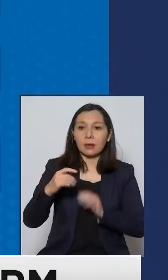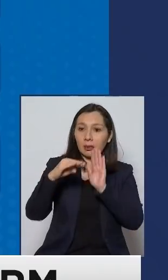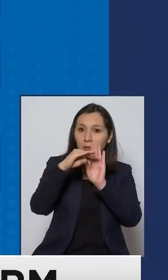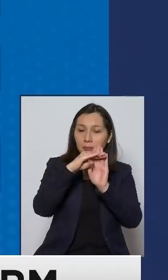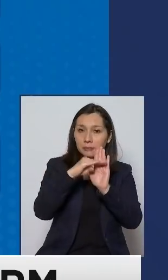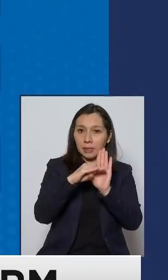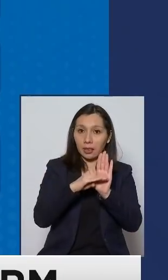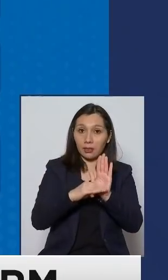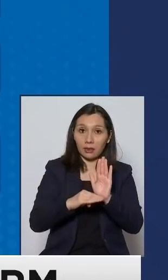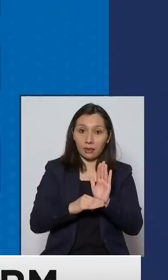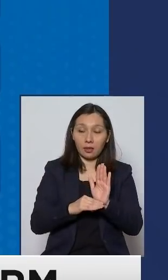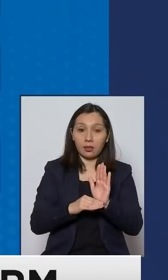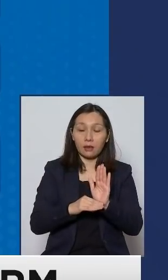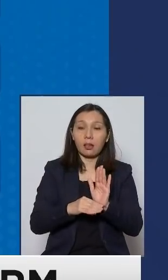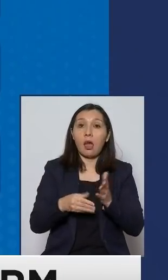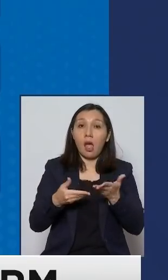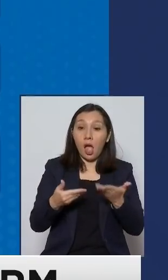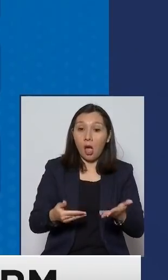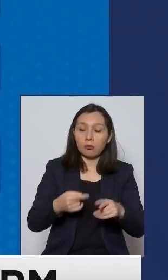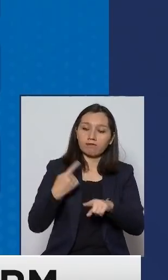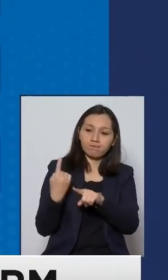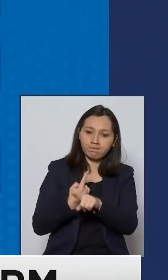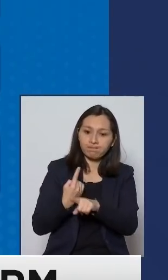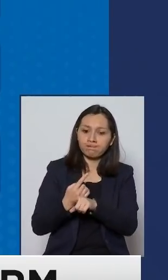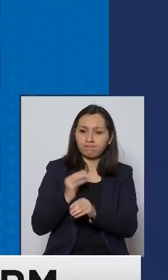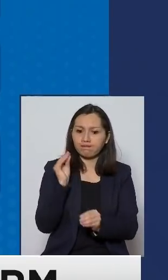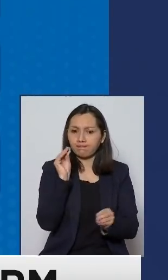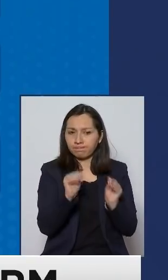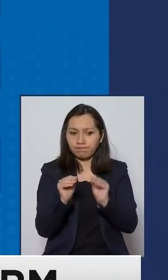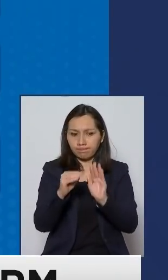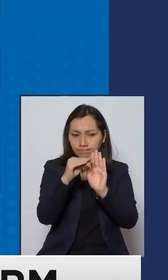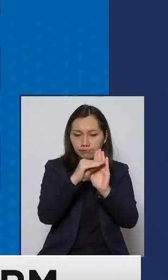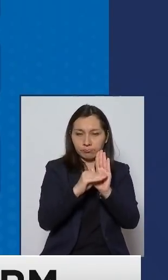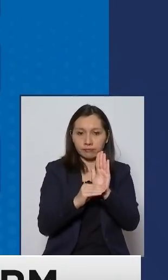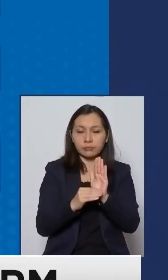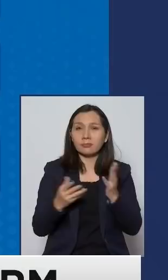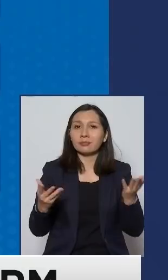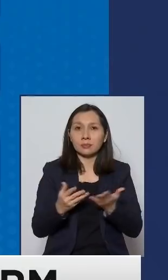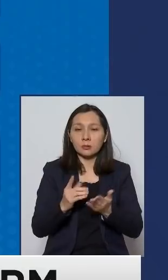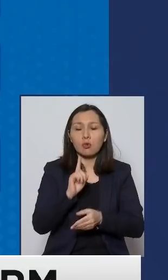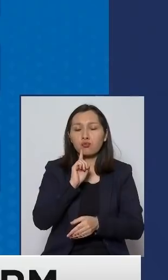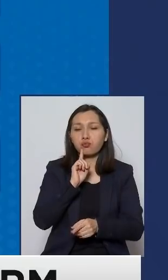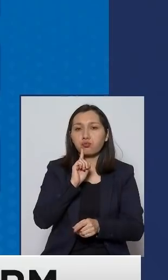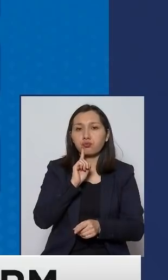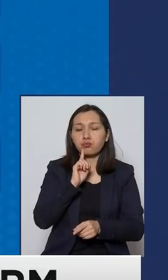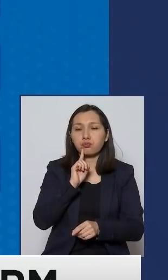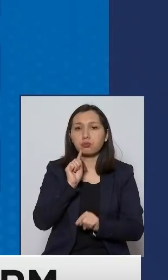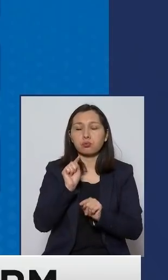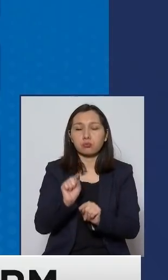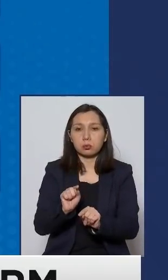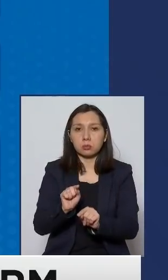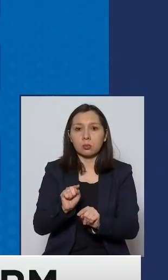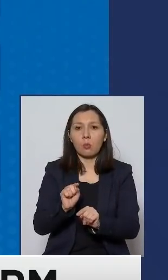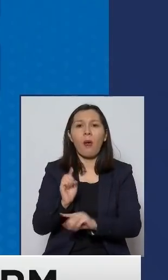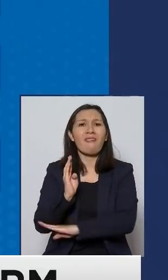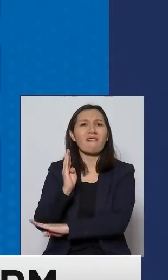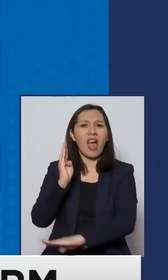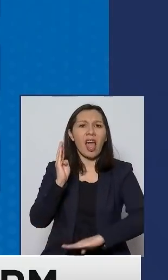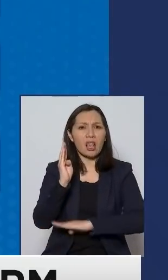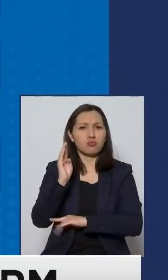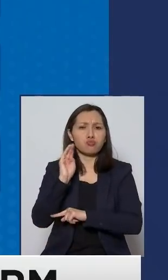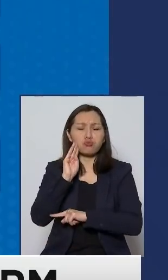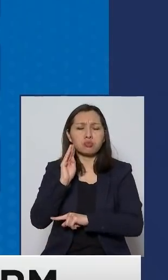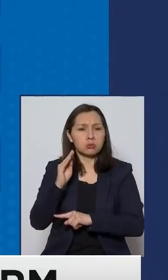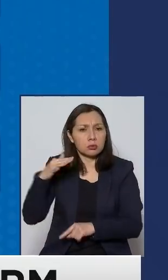medidas que estamos conversando implementando tienen un fundamento